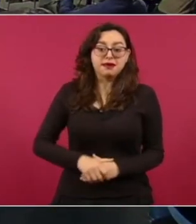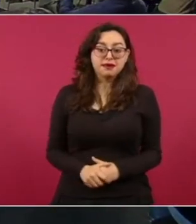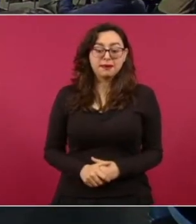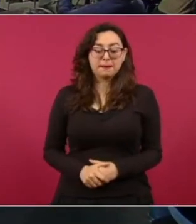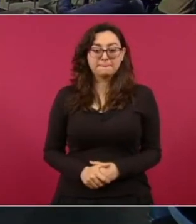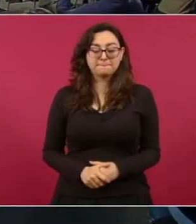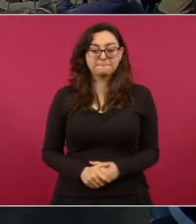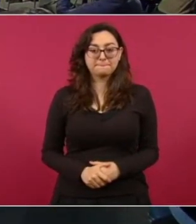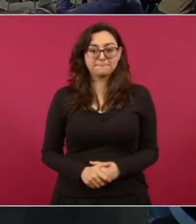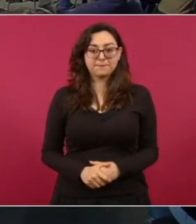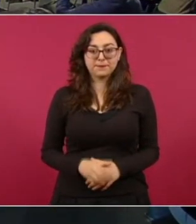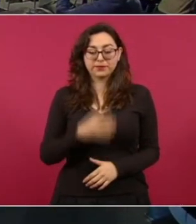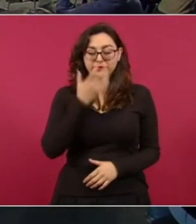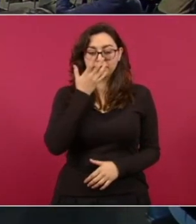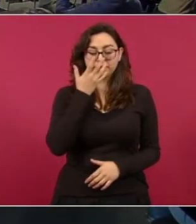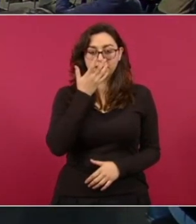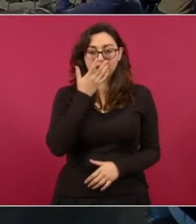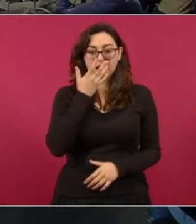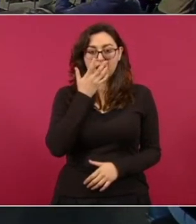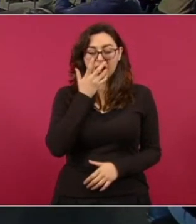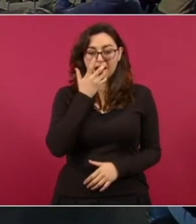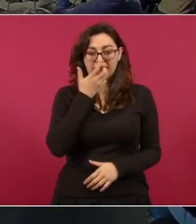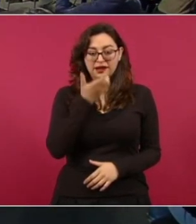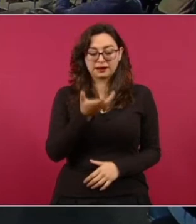Miren lo que está